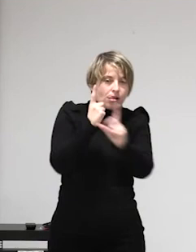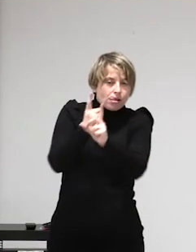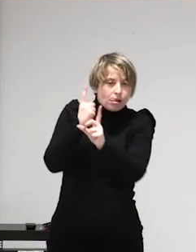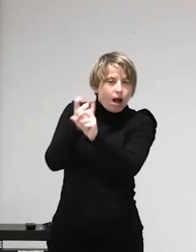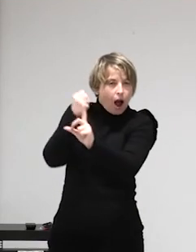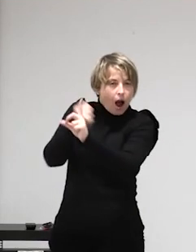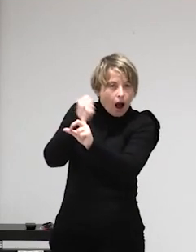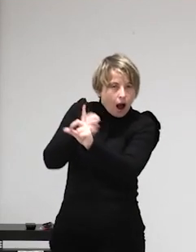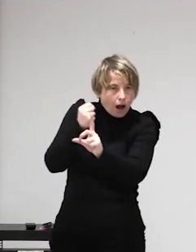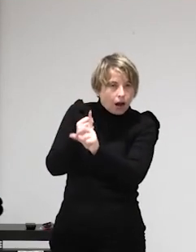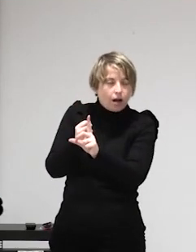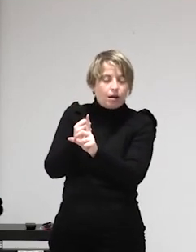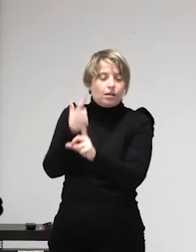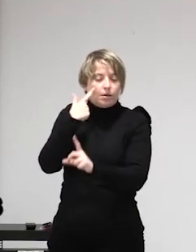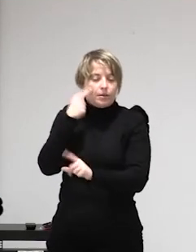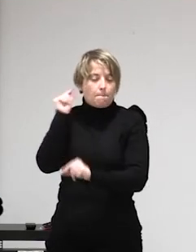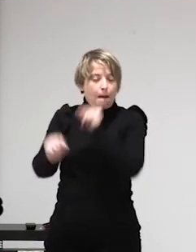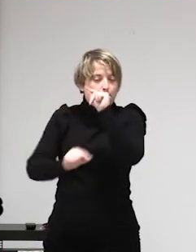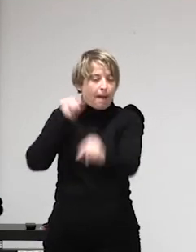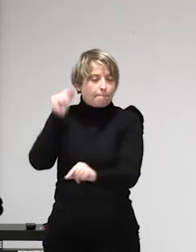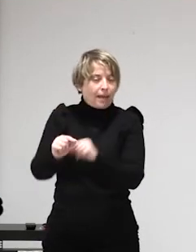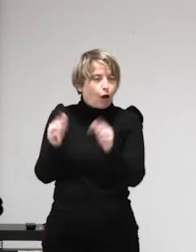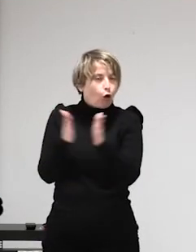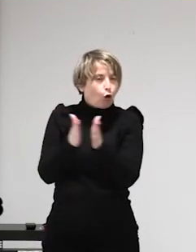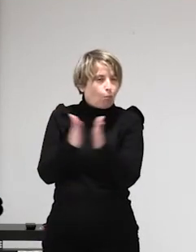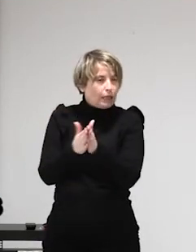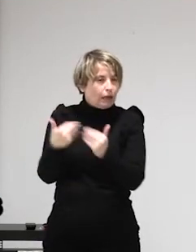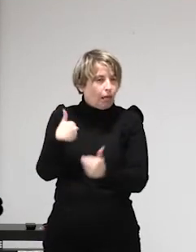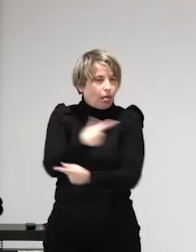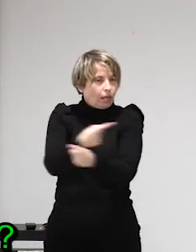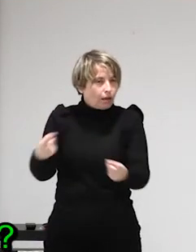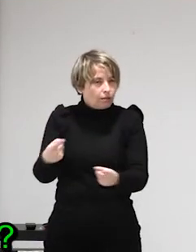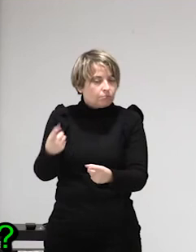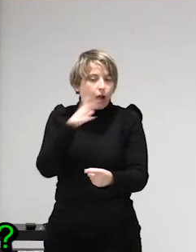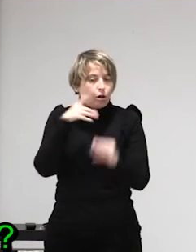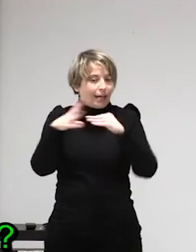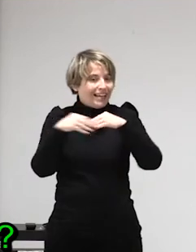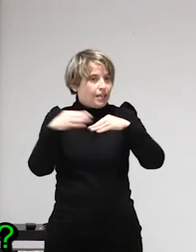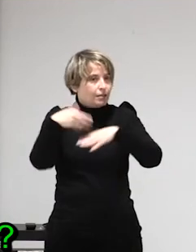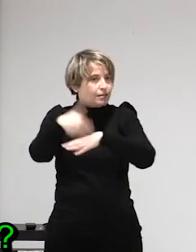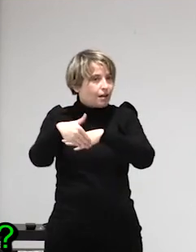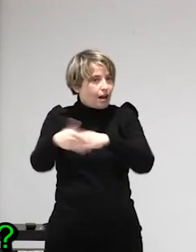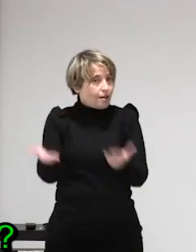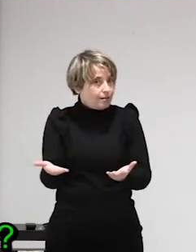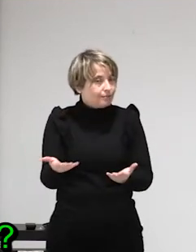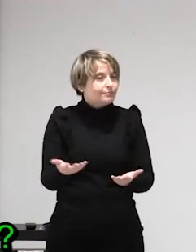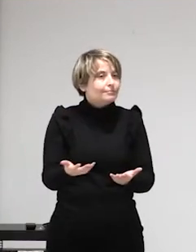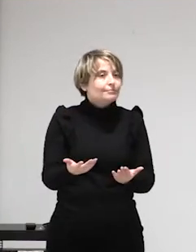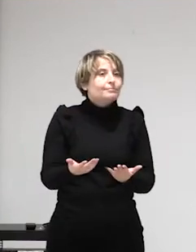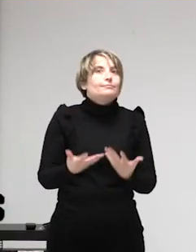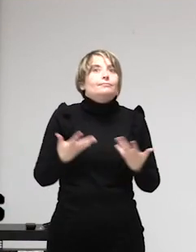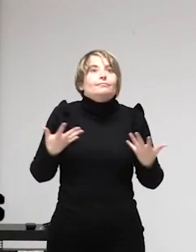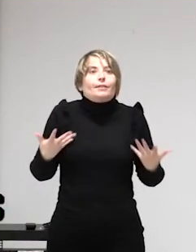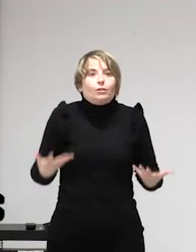policía de acuerdo nosotras no tenemos ni los medios ni tenemos el poder político ni social ni económico de acuerdo